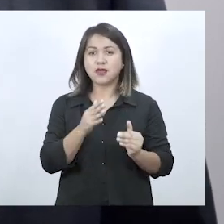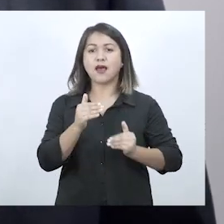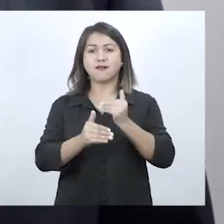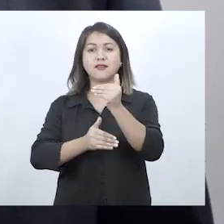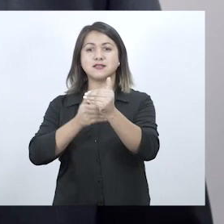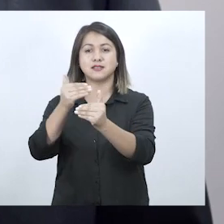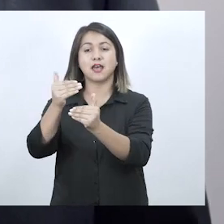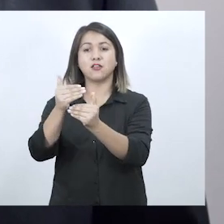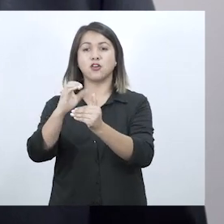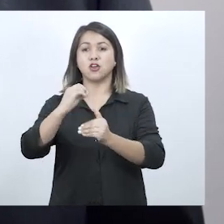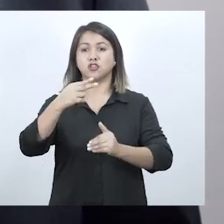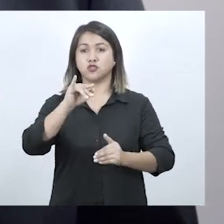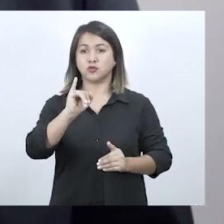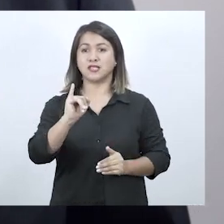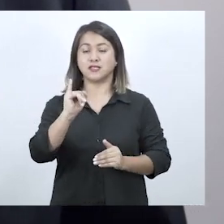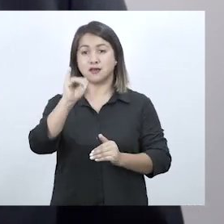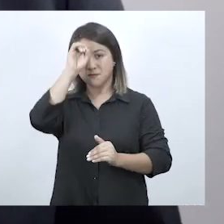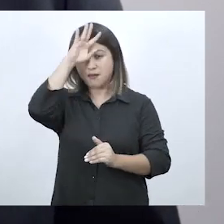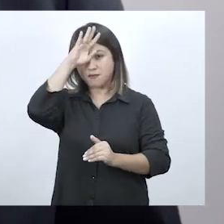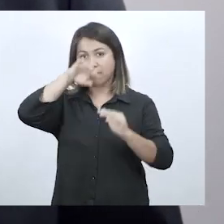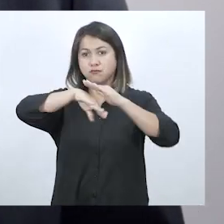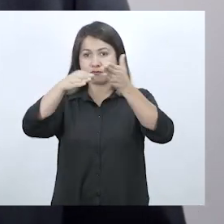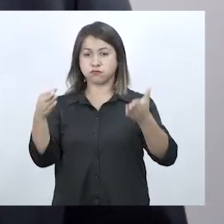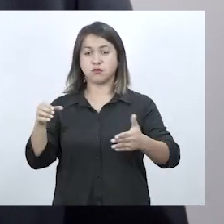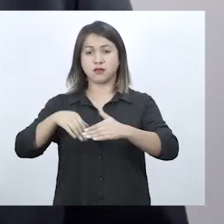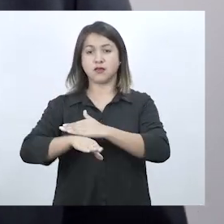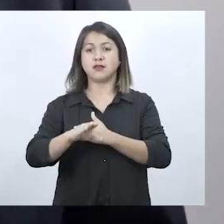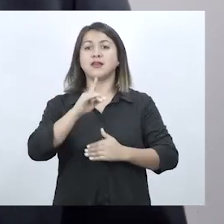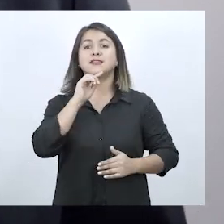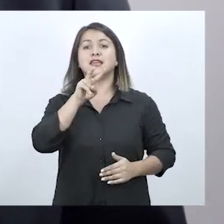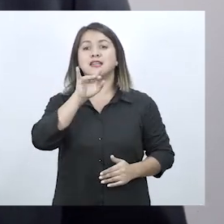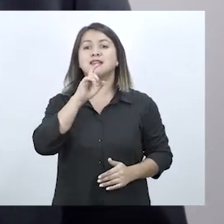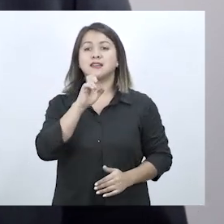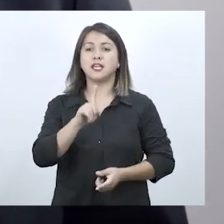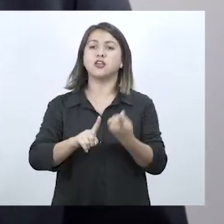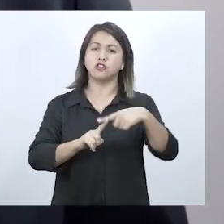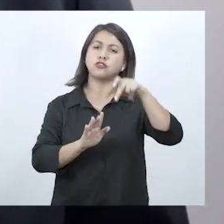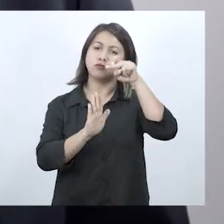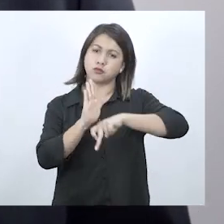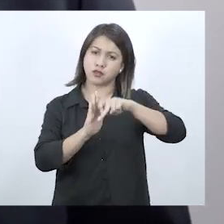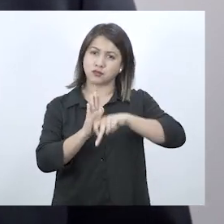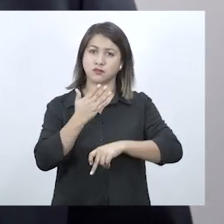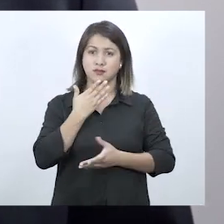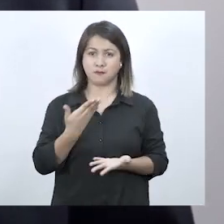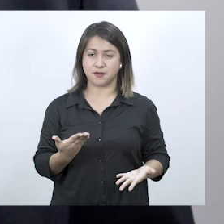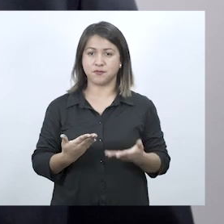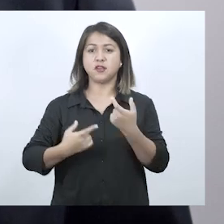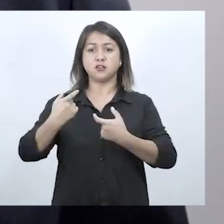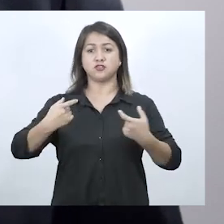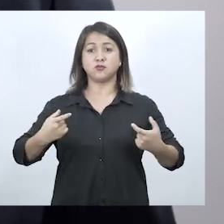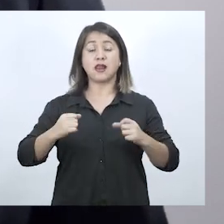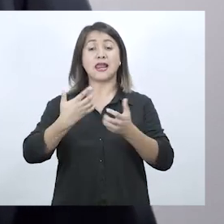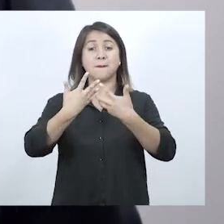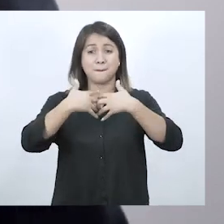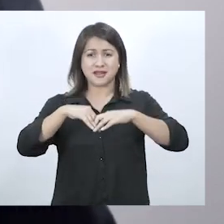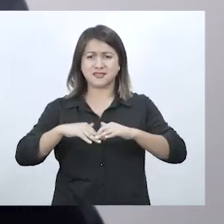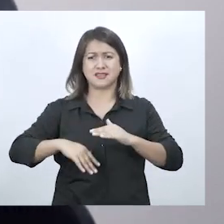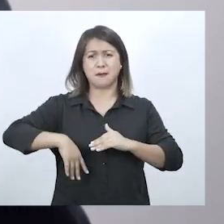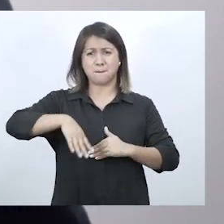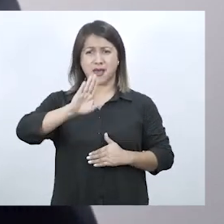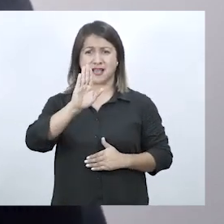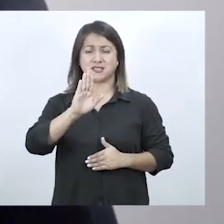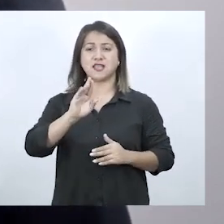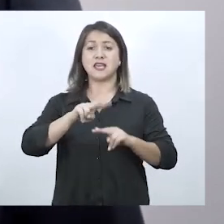avanzado en chuques subterráneos, en el nuevo nivel mina del Teniente y en otros proyectos. Somos la empresa